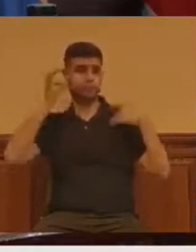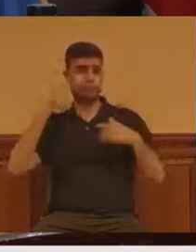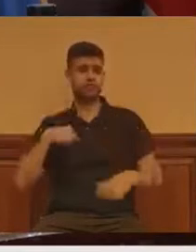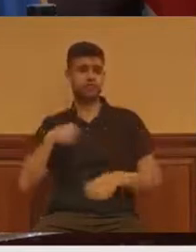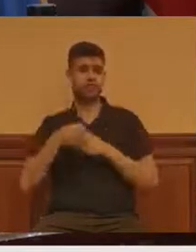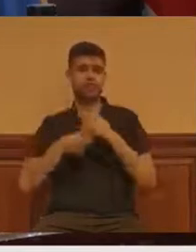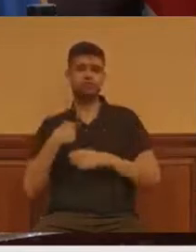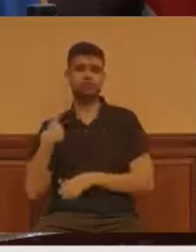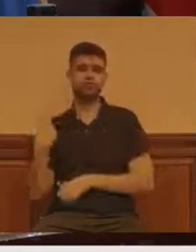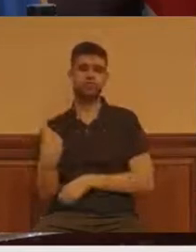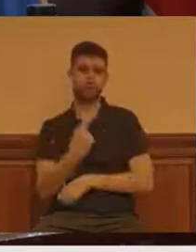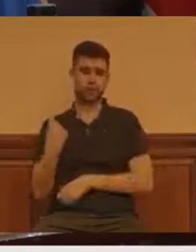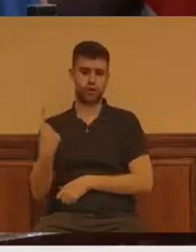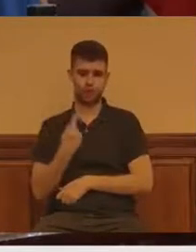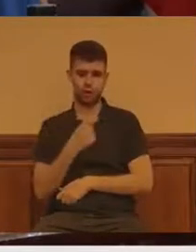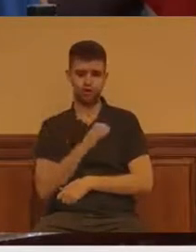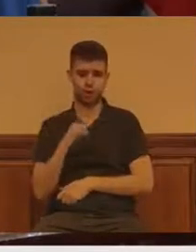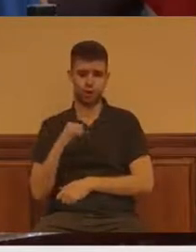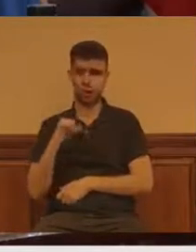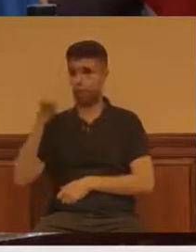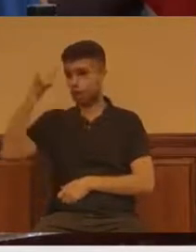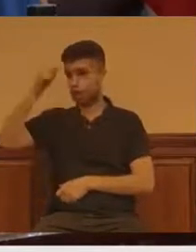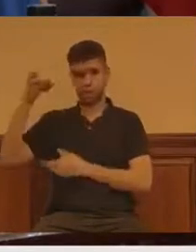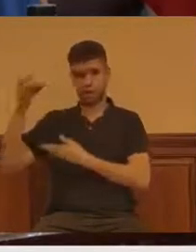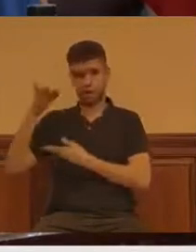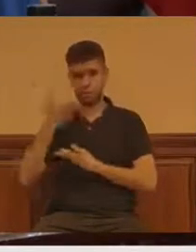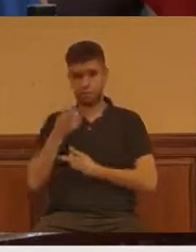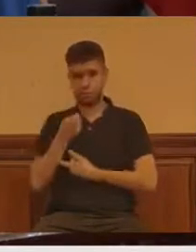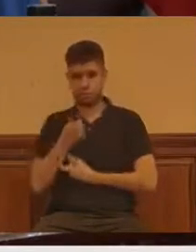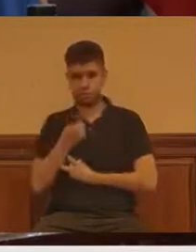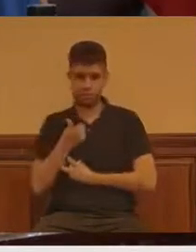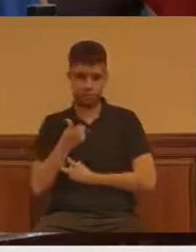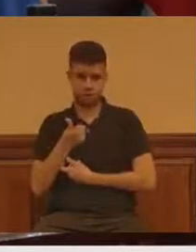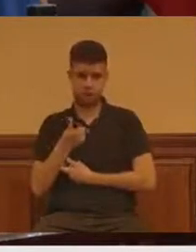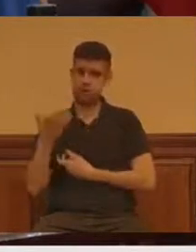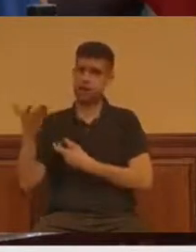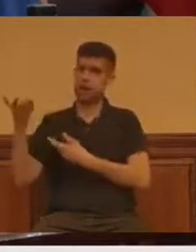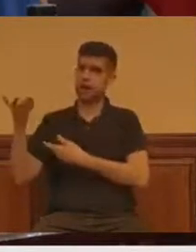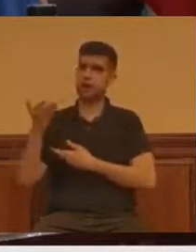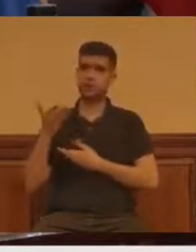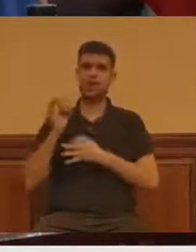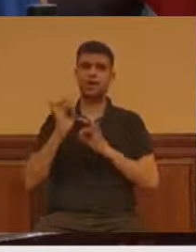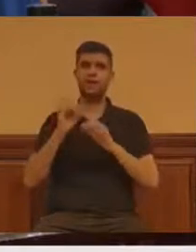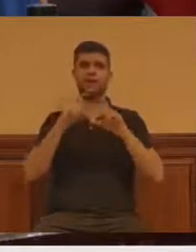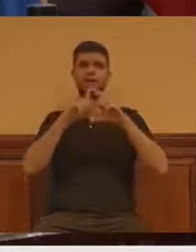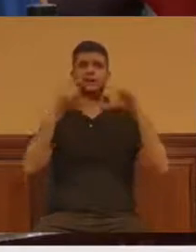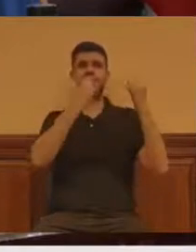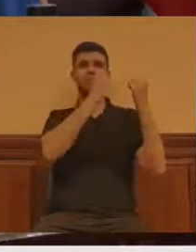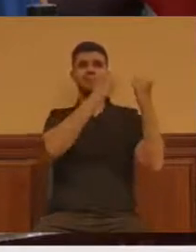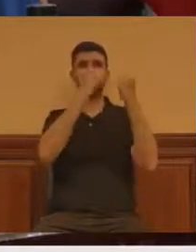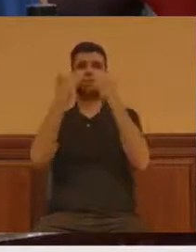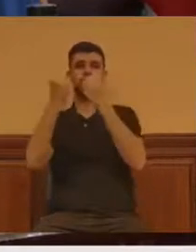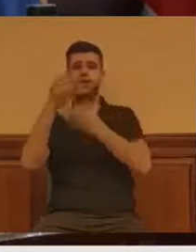poca ayuda de los hombres, pero con ninguna ayuda de las instituciones. Los